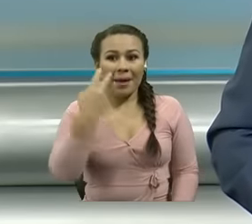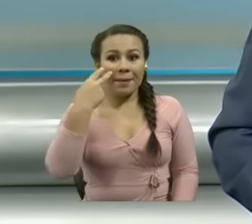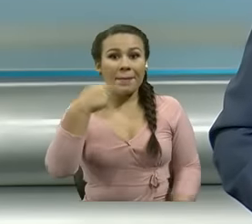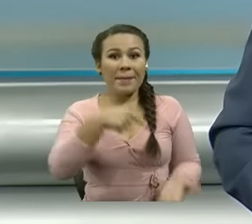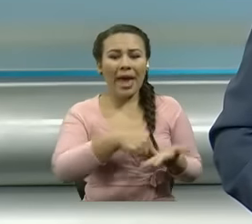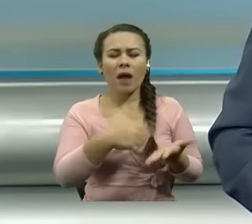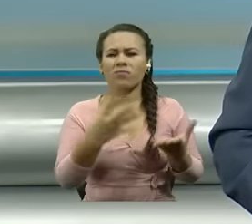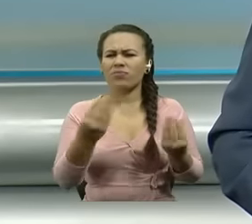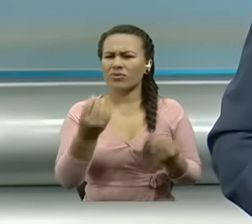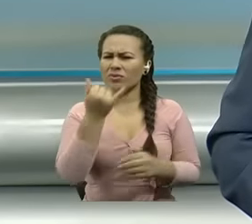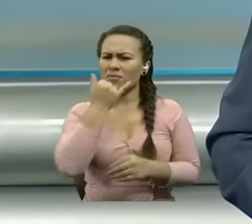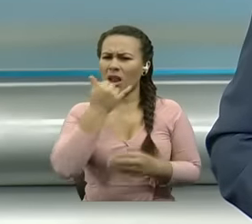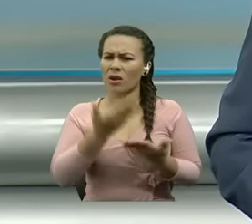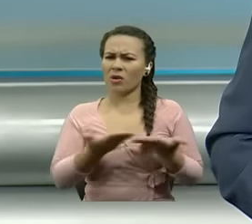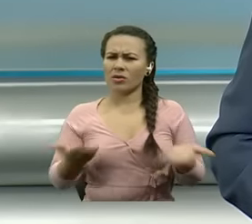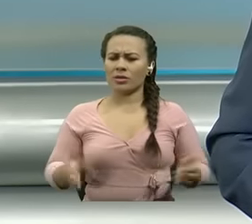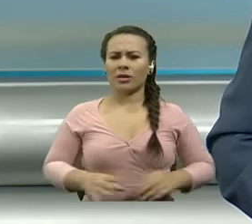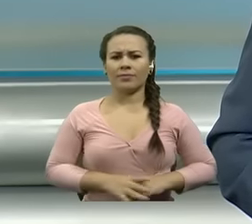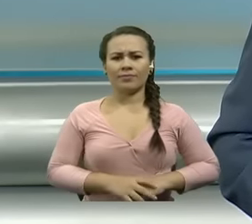irregularidades